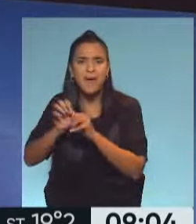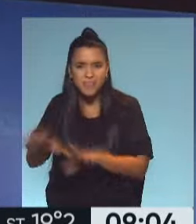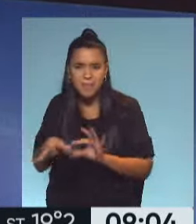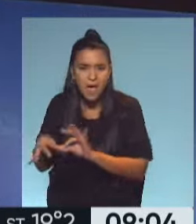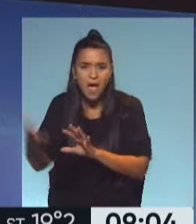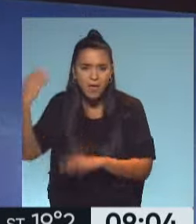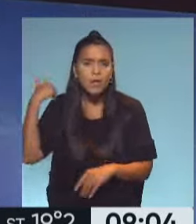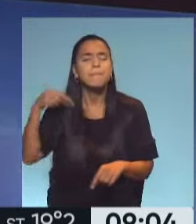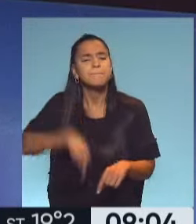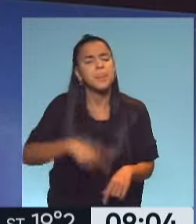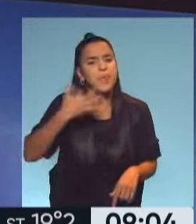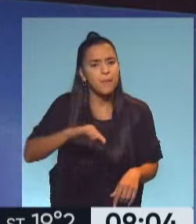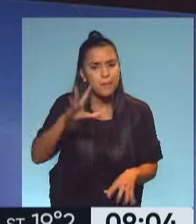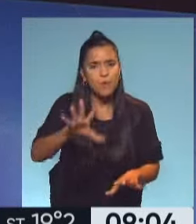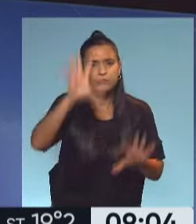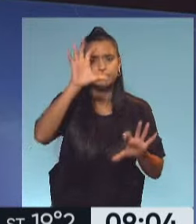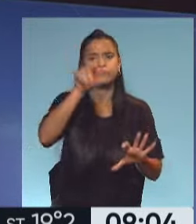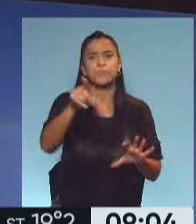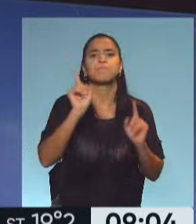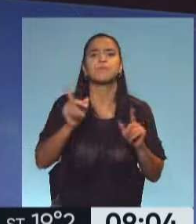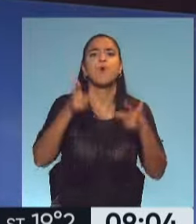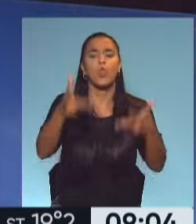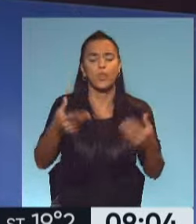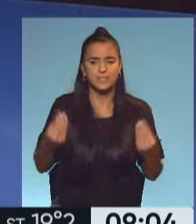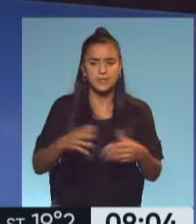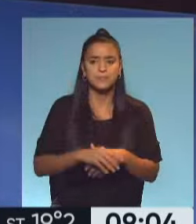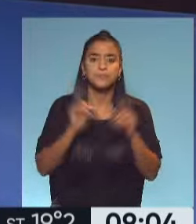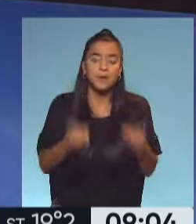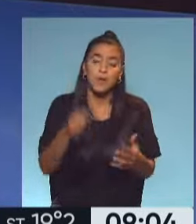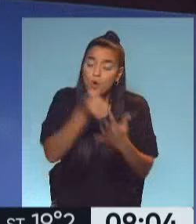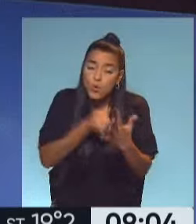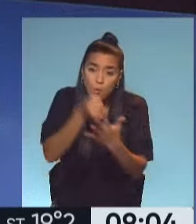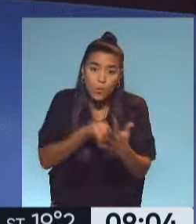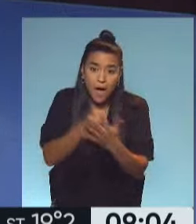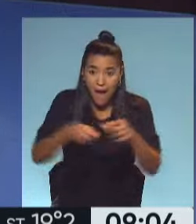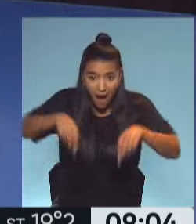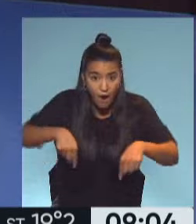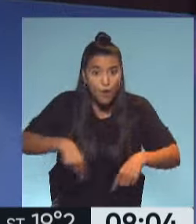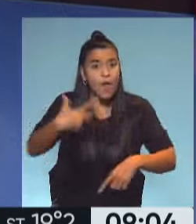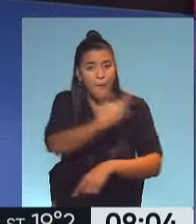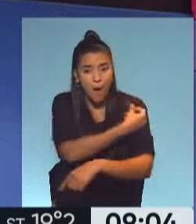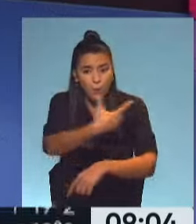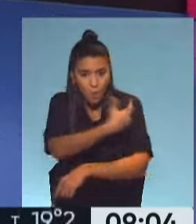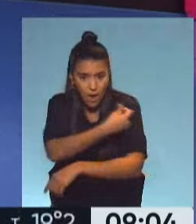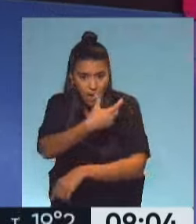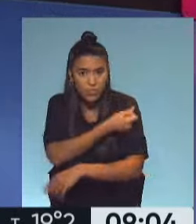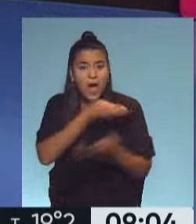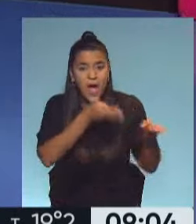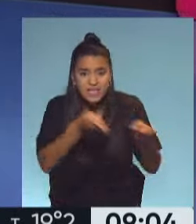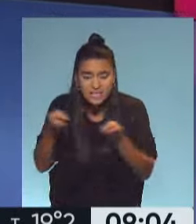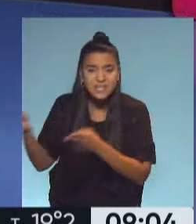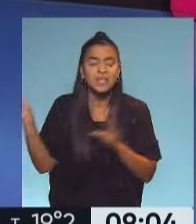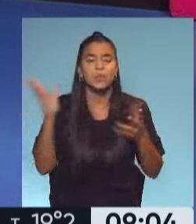Nosotros tenemos que tener muy presente esto que vos mencionás, Alicia. Además estás en el frente de batalla también ahora, vacunando, asistiendo,